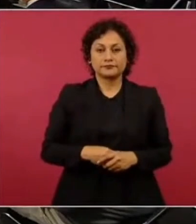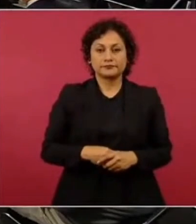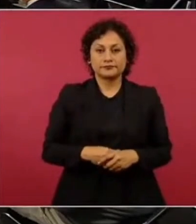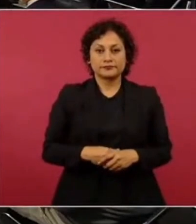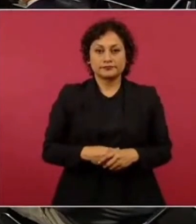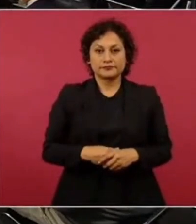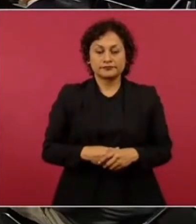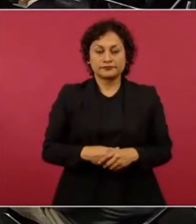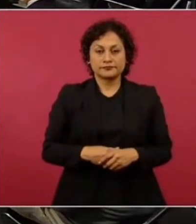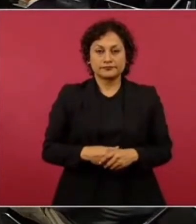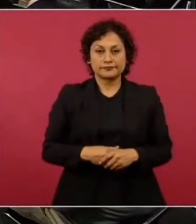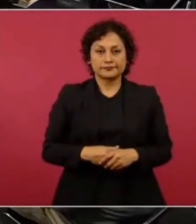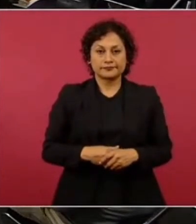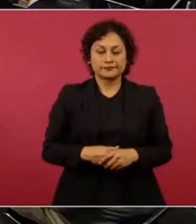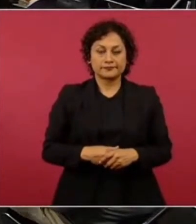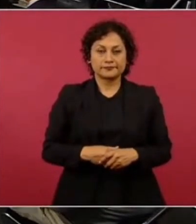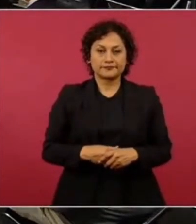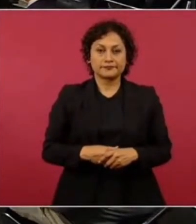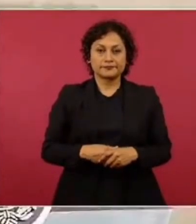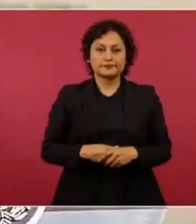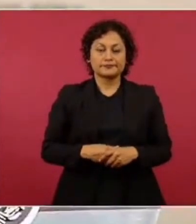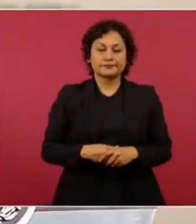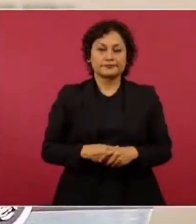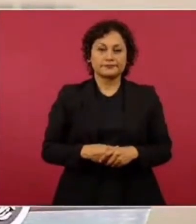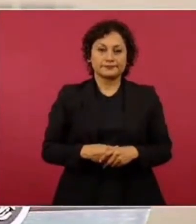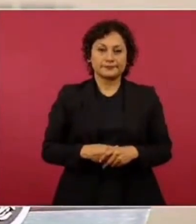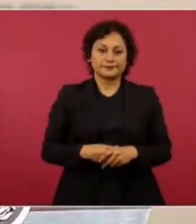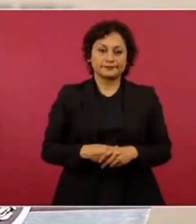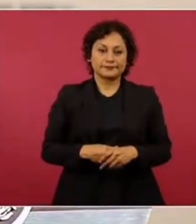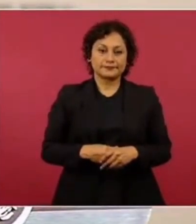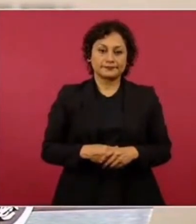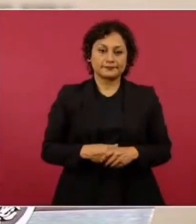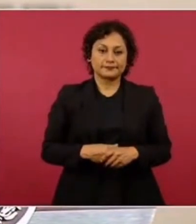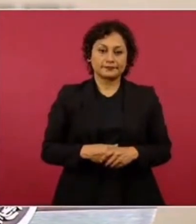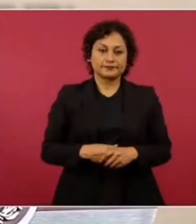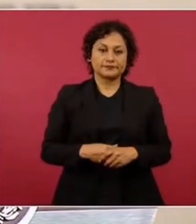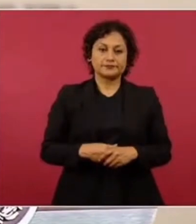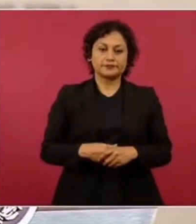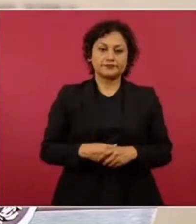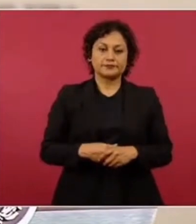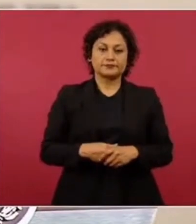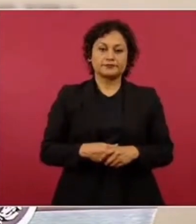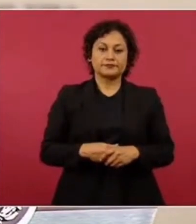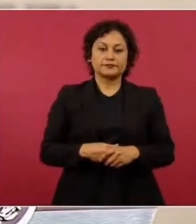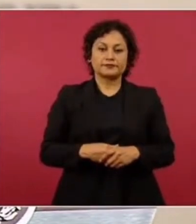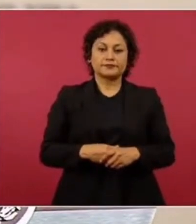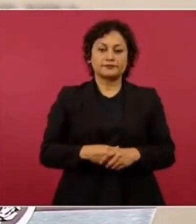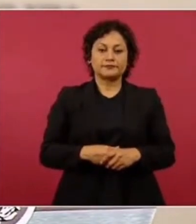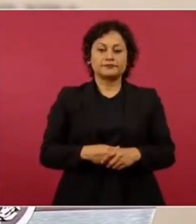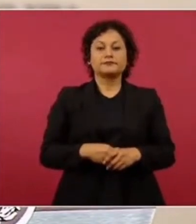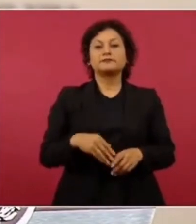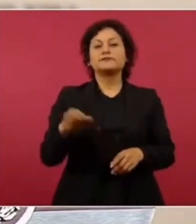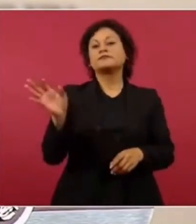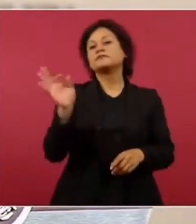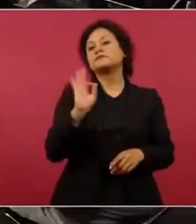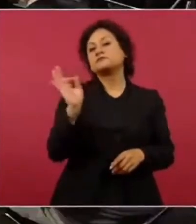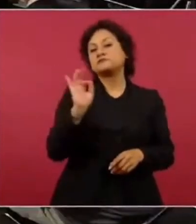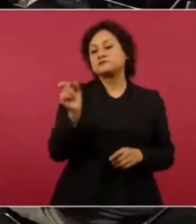pueden pensar de que están haciendo su labor de zapa